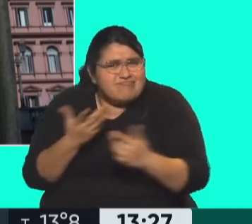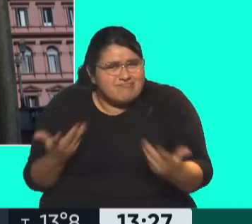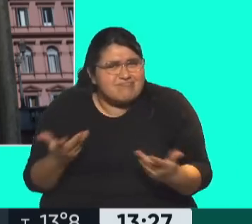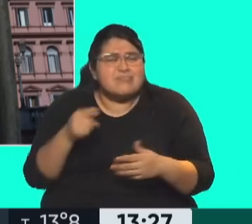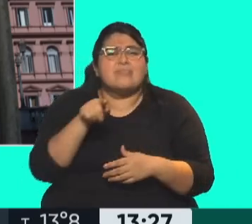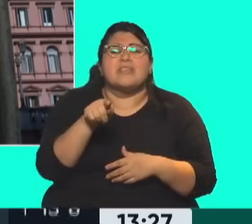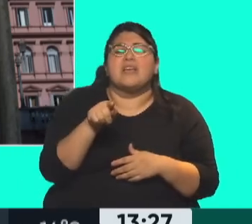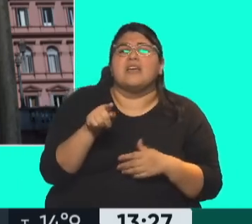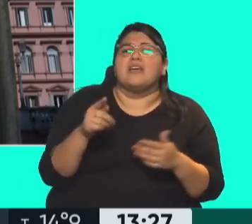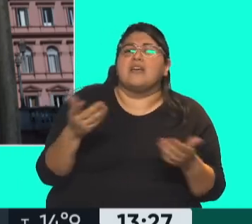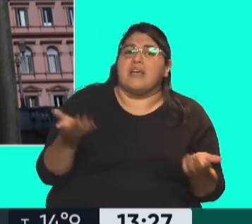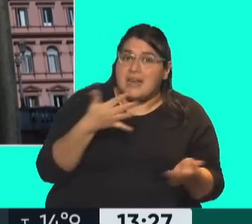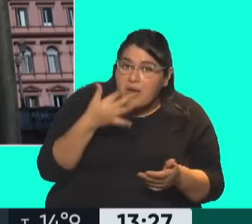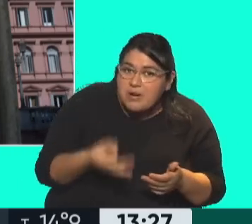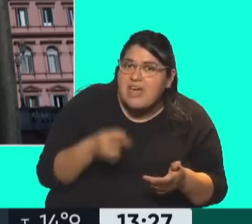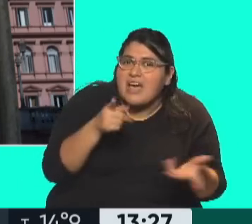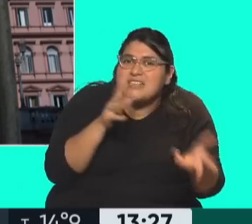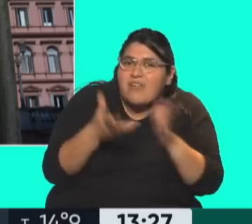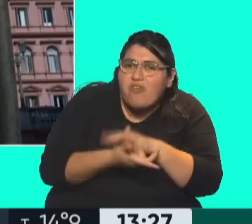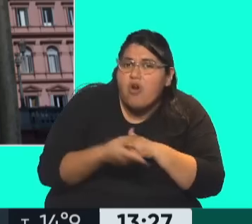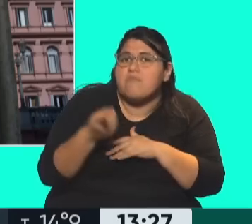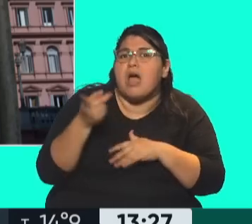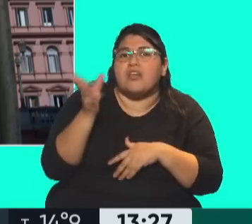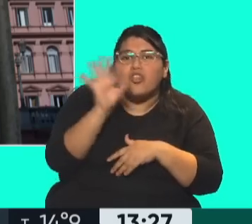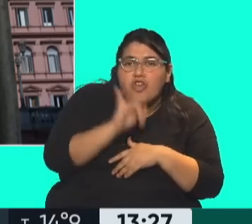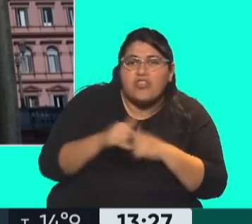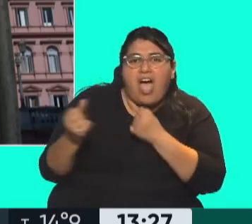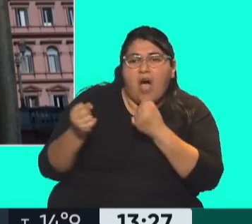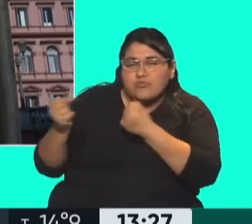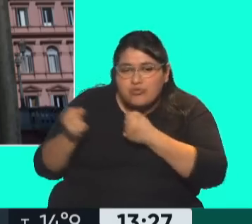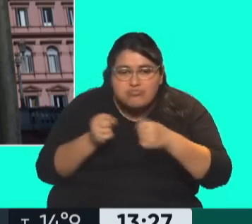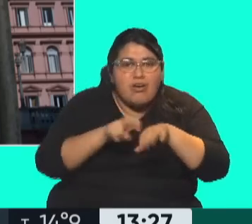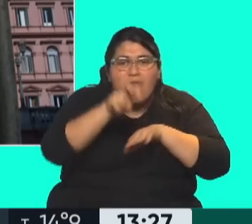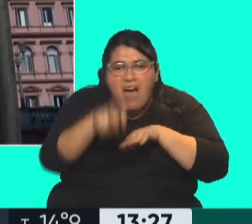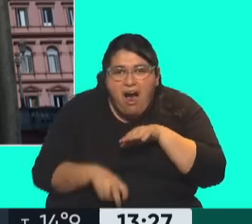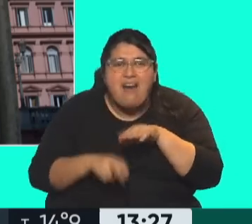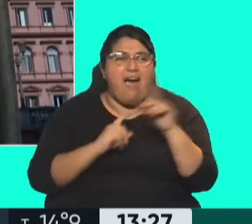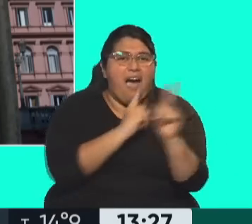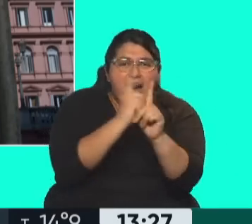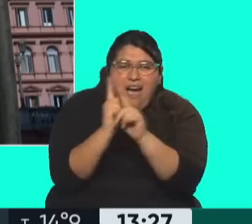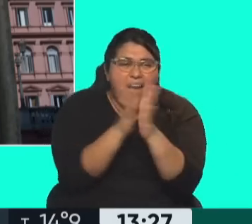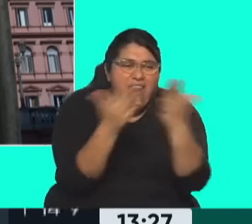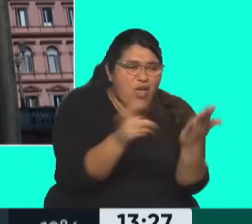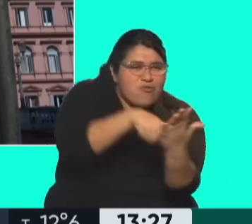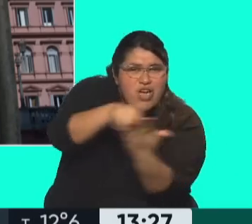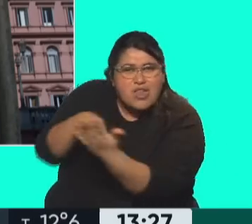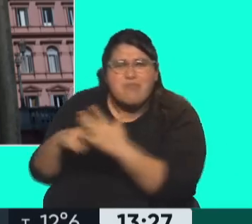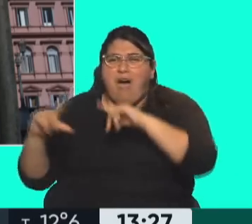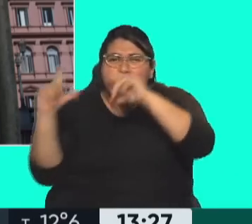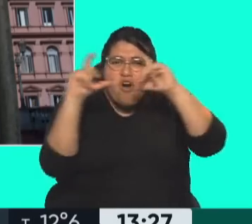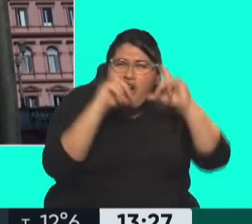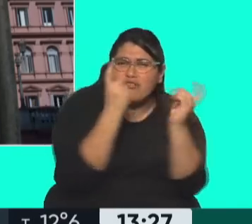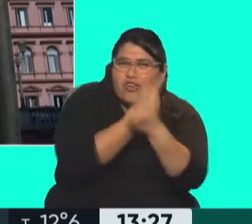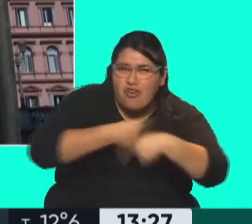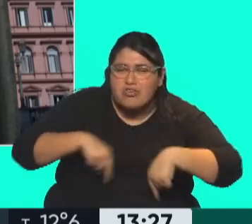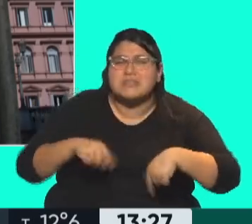con esta acción de bajarse todos los días del auto y saludar uno por uno, firmar los libros, sacarse fotos. También hay una